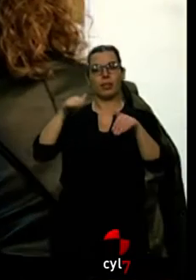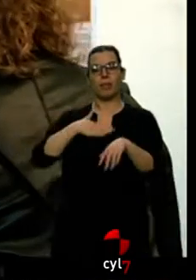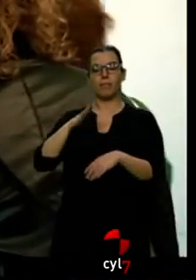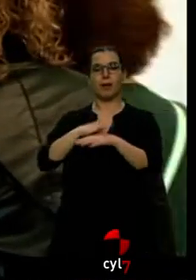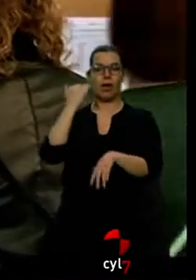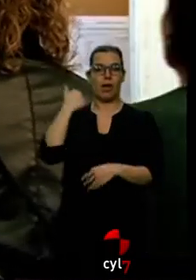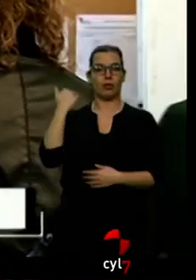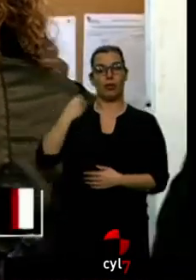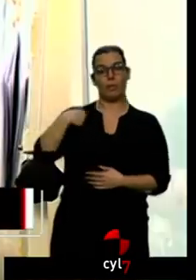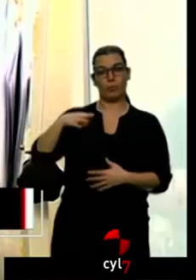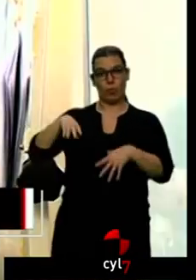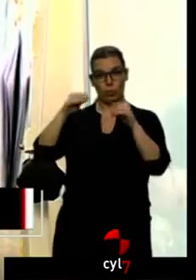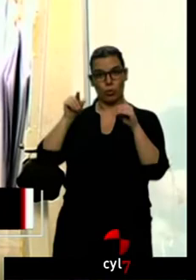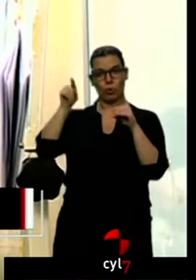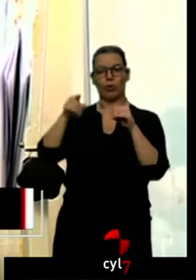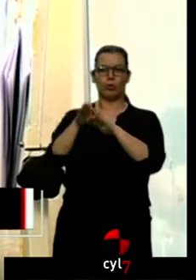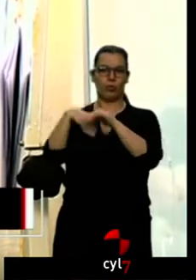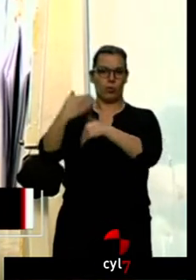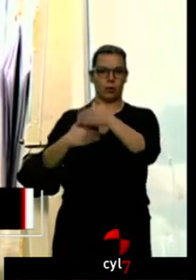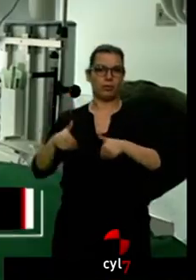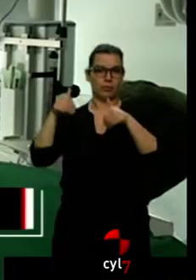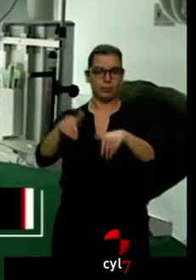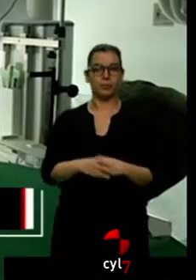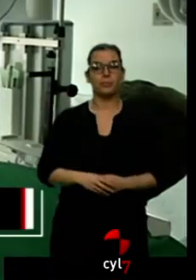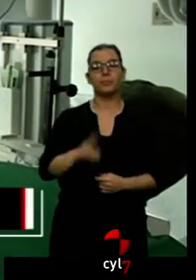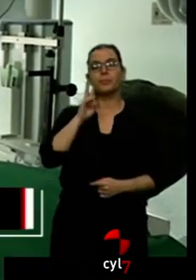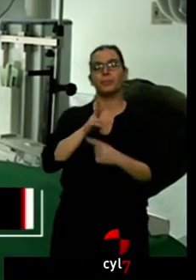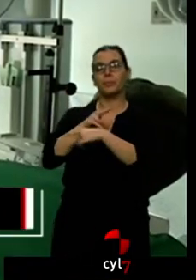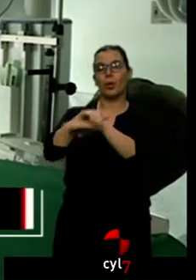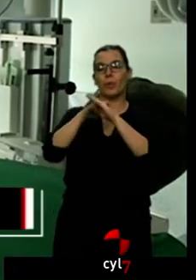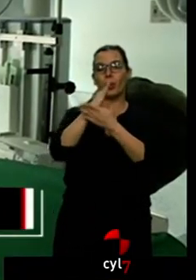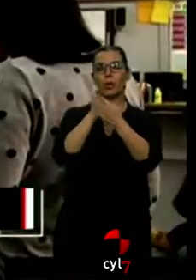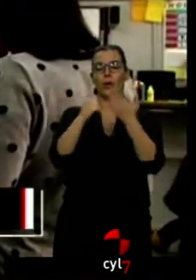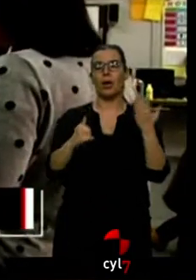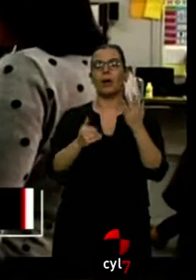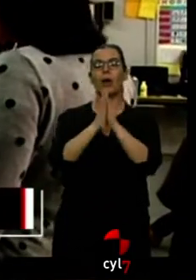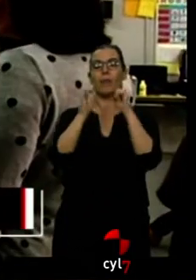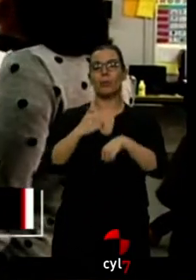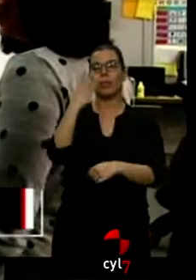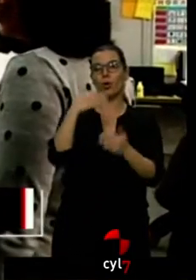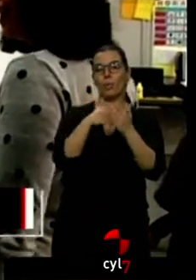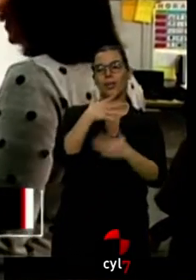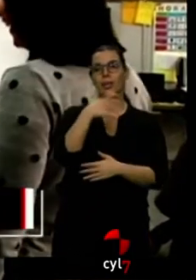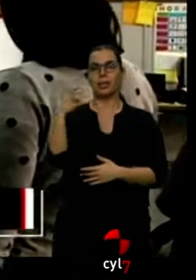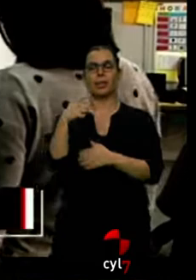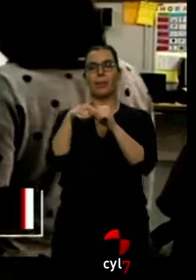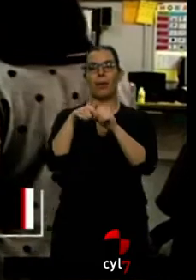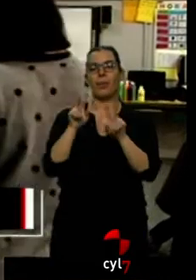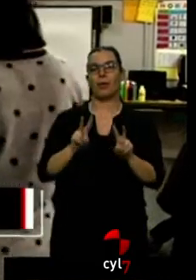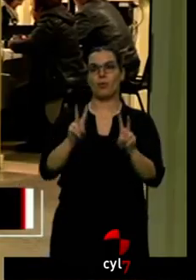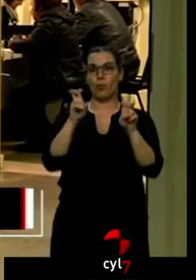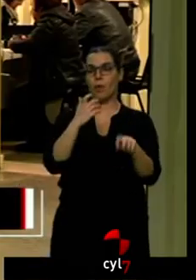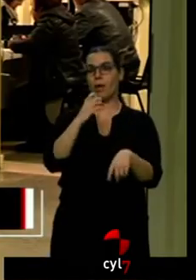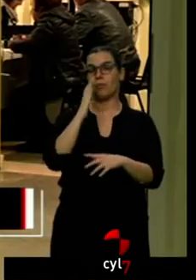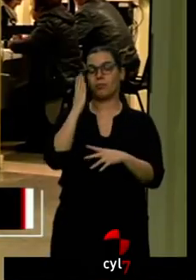Nueva oferta de empleo público. El gobierno regional aprueba cerca de 5.500 nuevas plazas. La mitad para docentes y personal